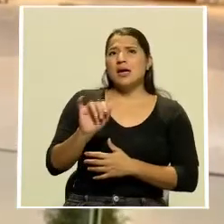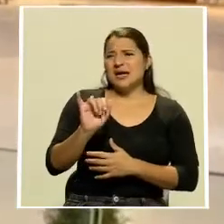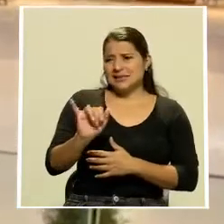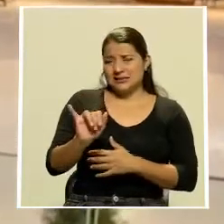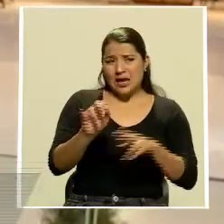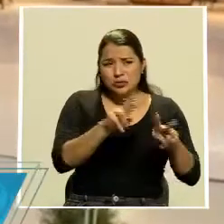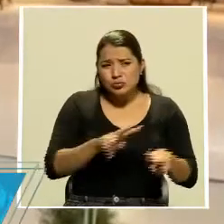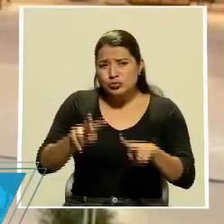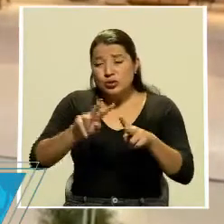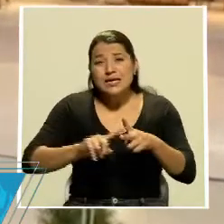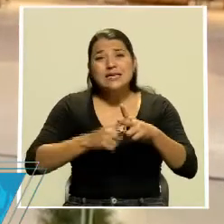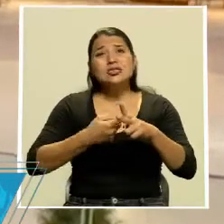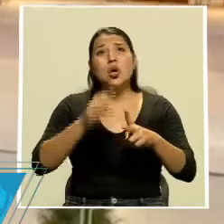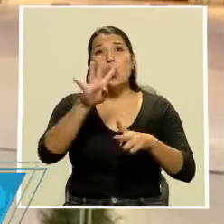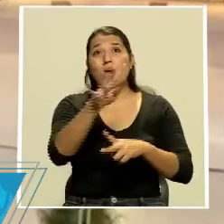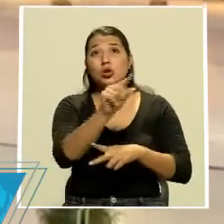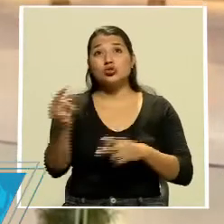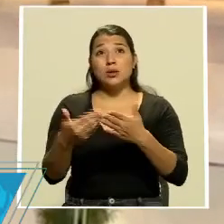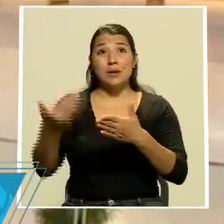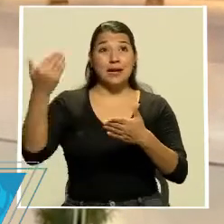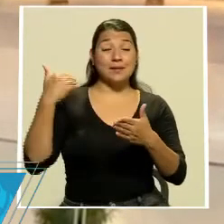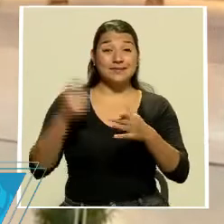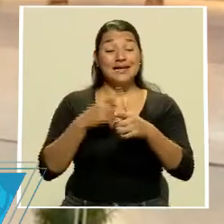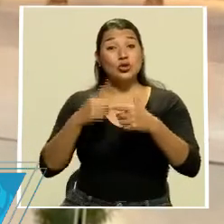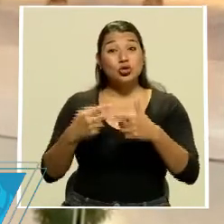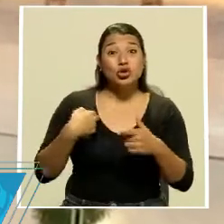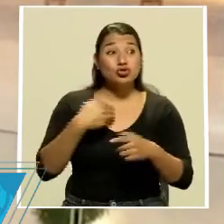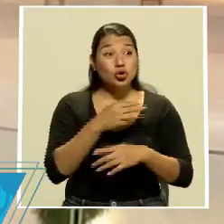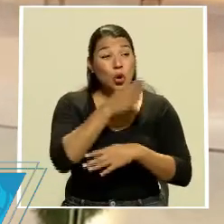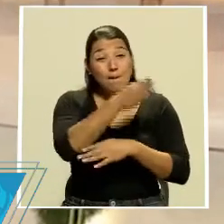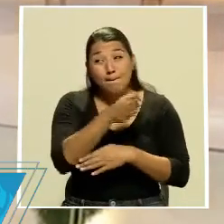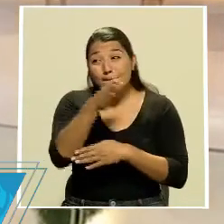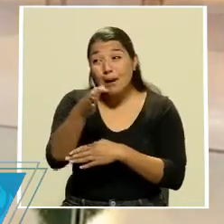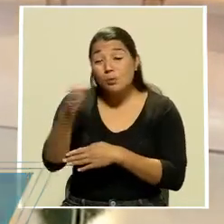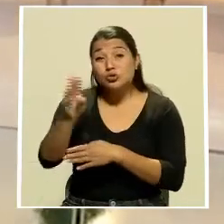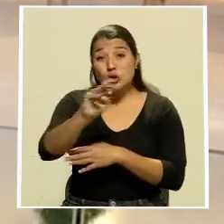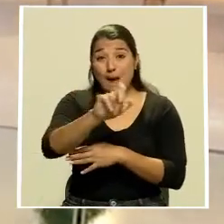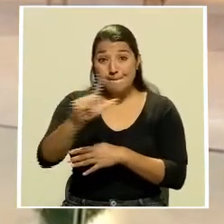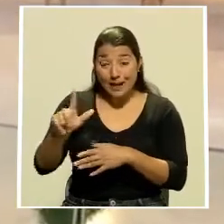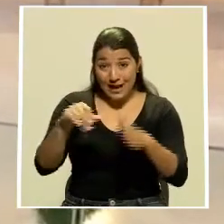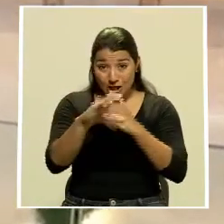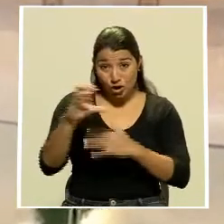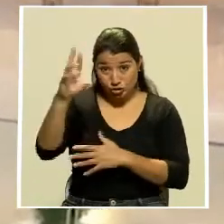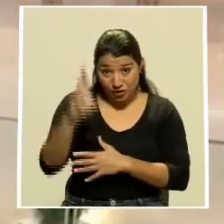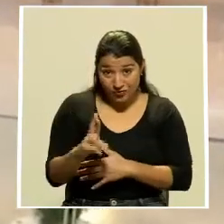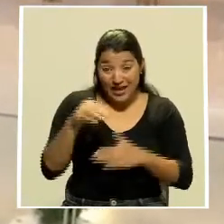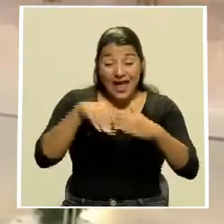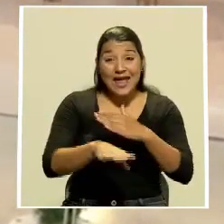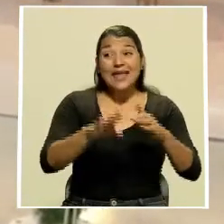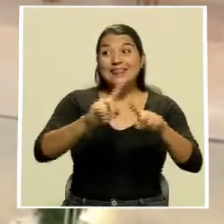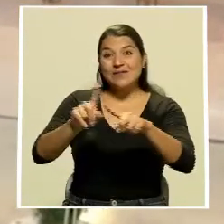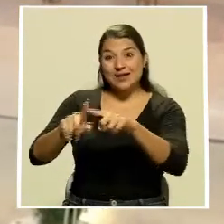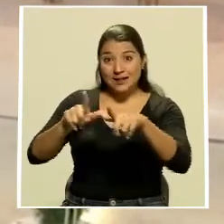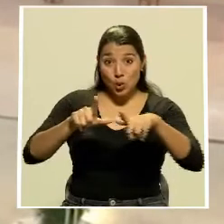y entonces hemos venido visitando y cubriendo todos los moles del país que están en las diferentes provincias de la gran área